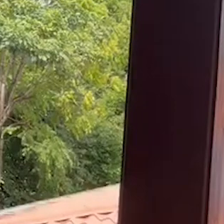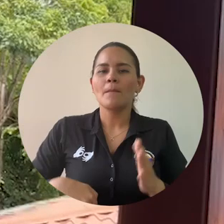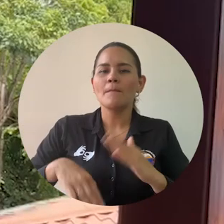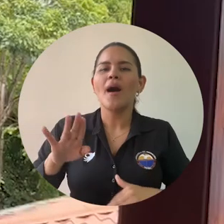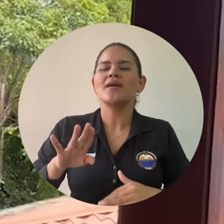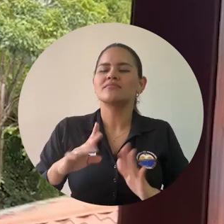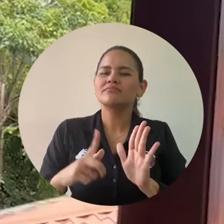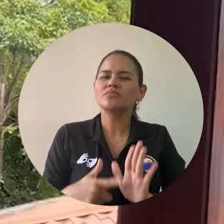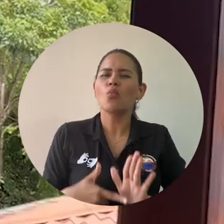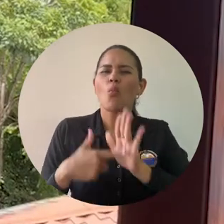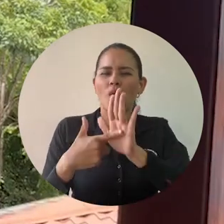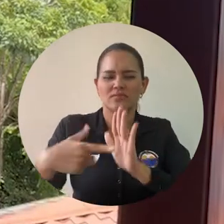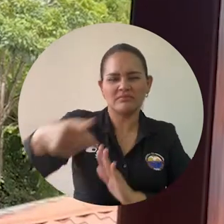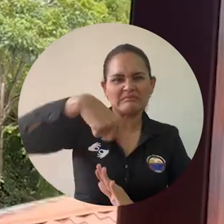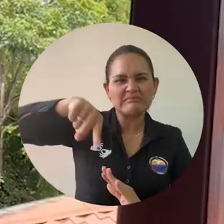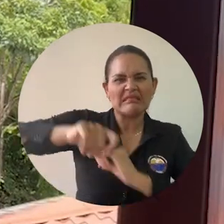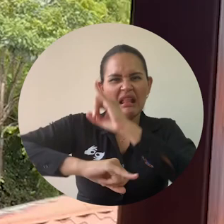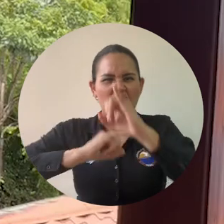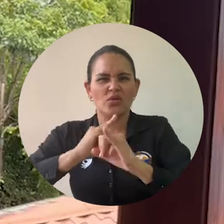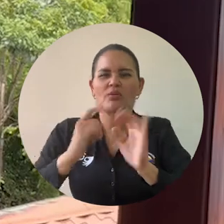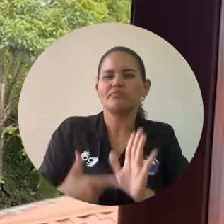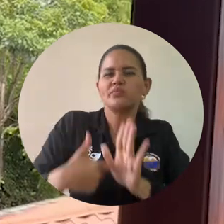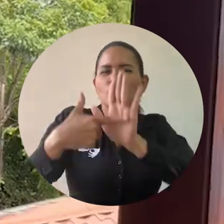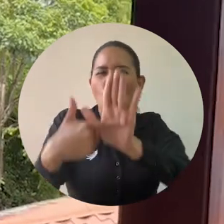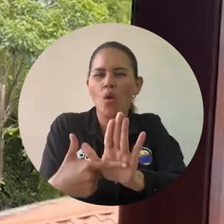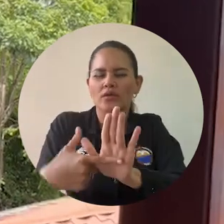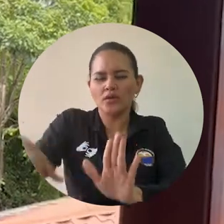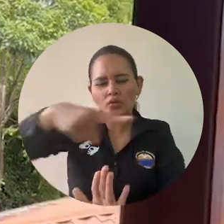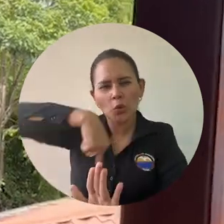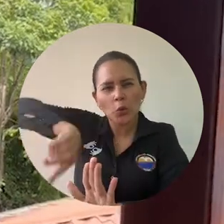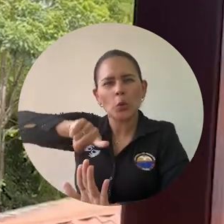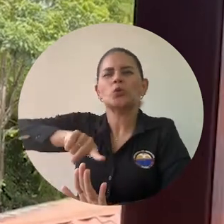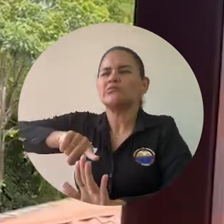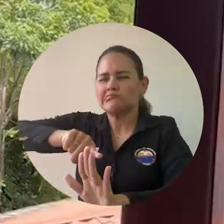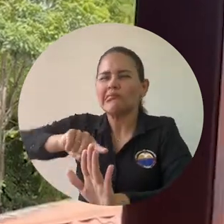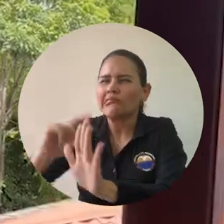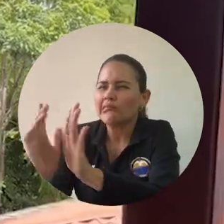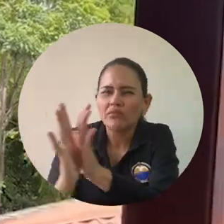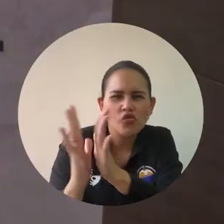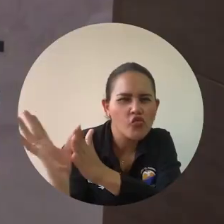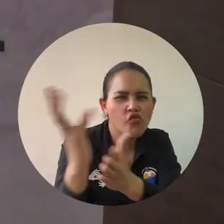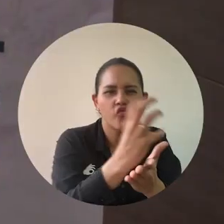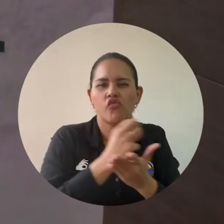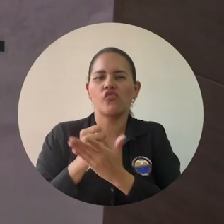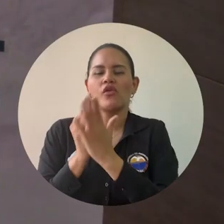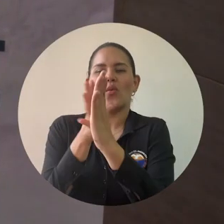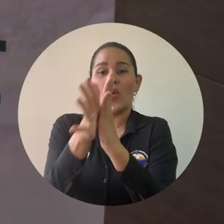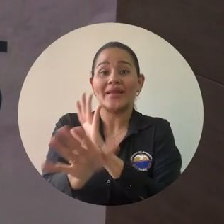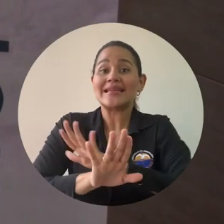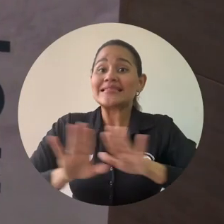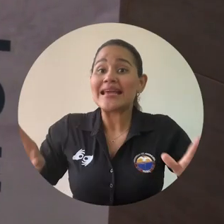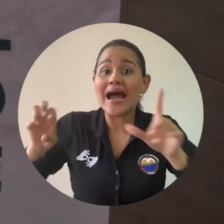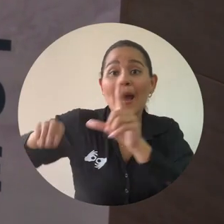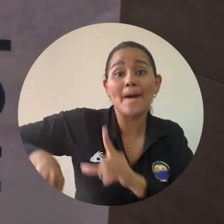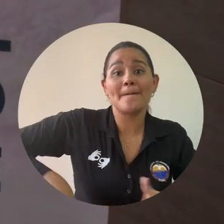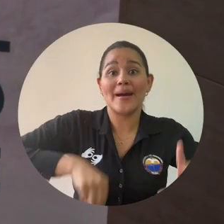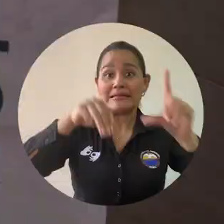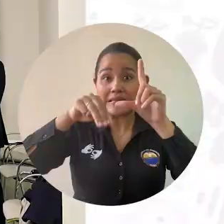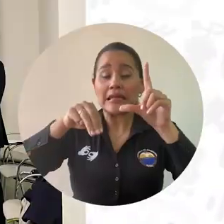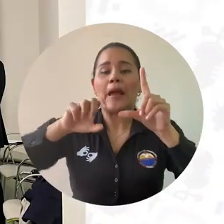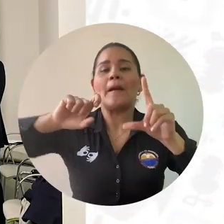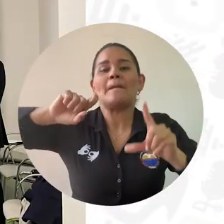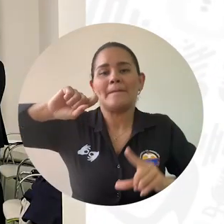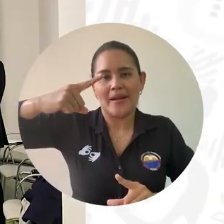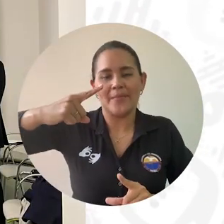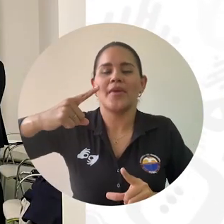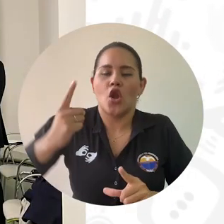Estamos presentando los resultados que obtuvimos, básicamente la creación de nuestra nueva maestría en gestión del turismo sostenible, que ya inició su